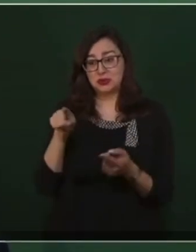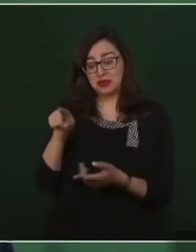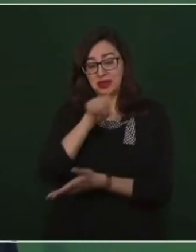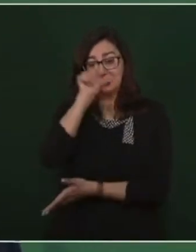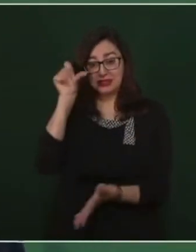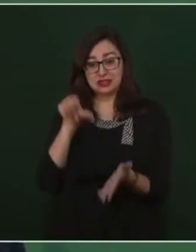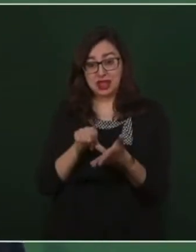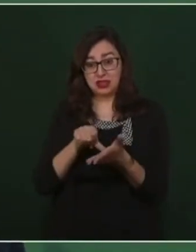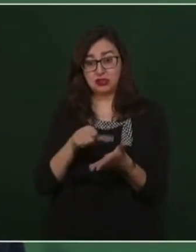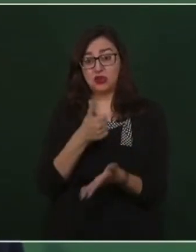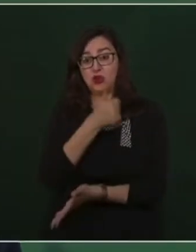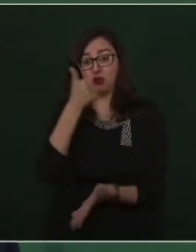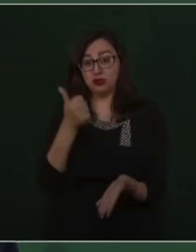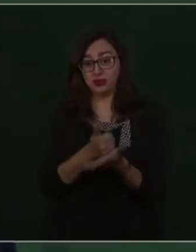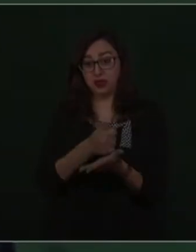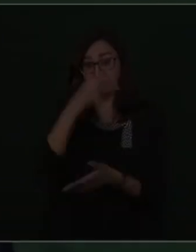Ciudad de México a este aeropuerto.